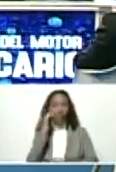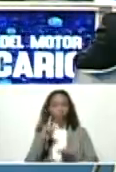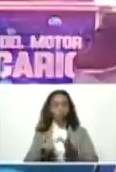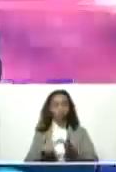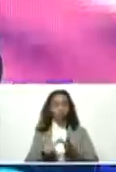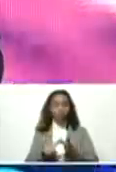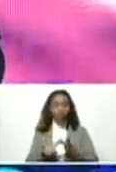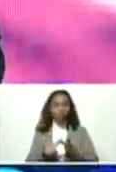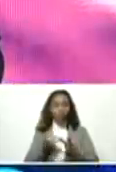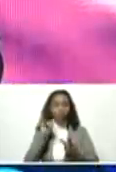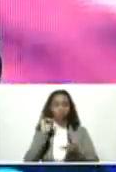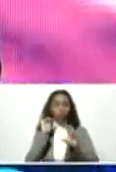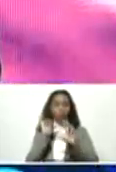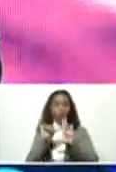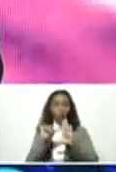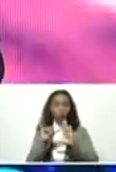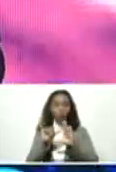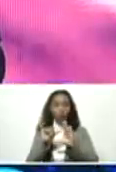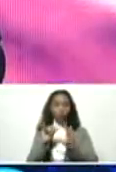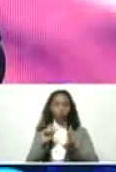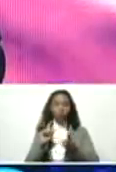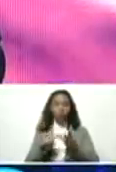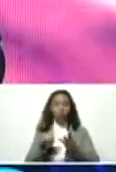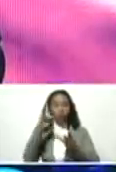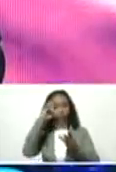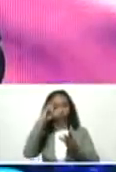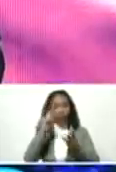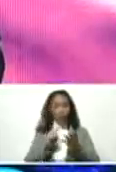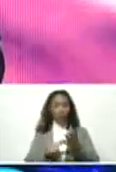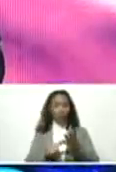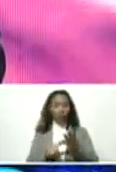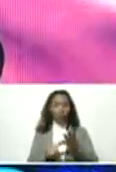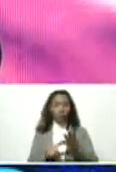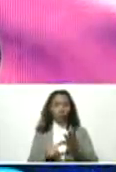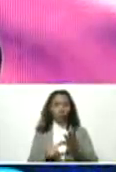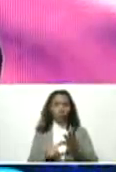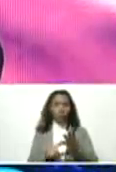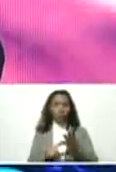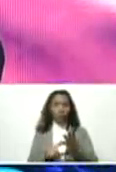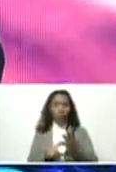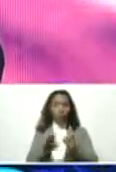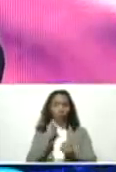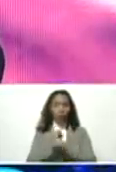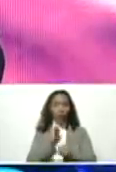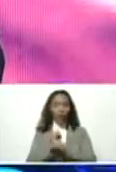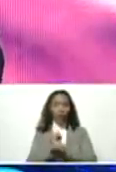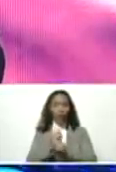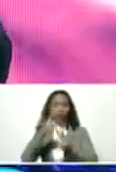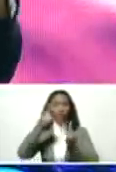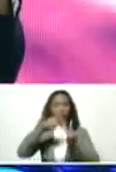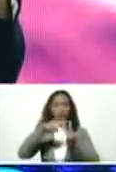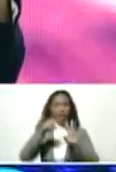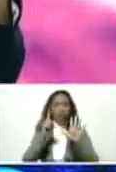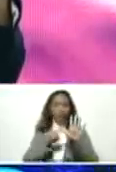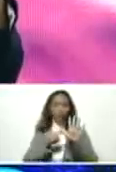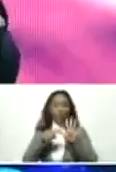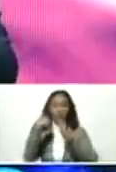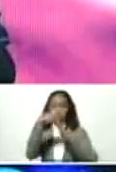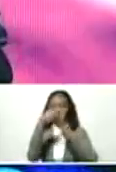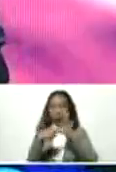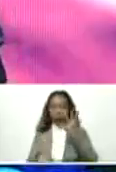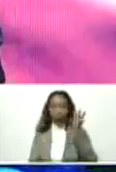por Youtube por Instagram por las páginas web de BTV etc